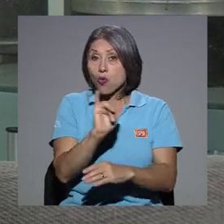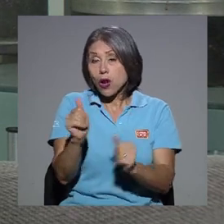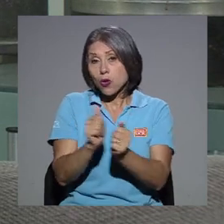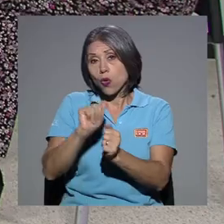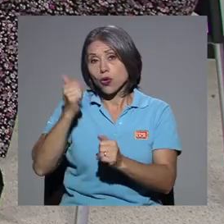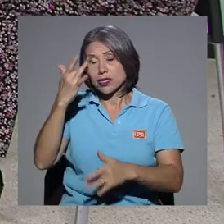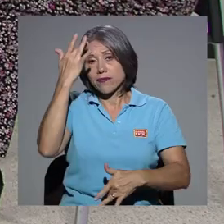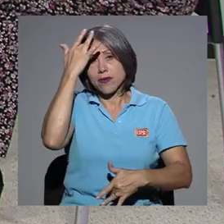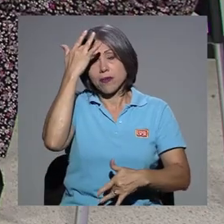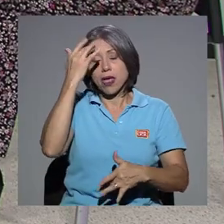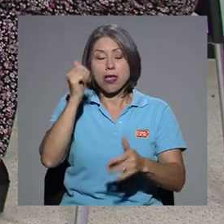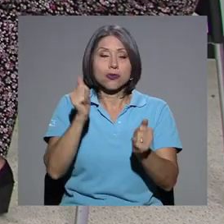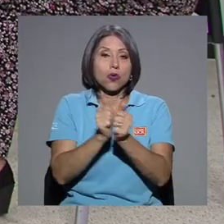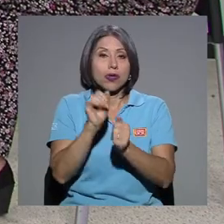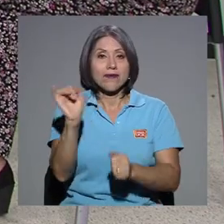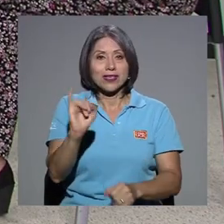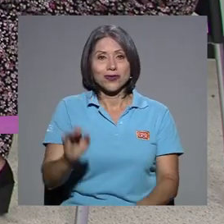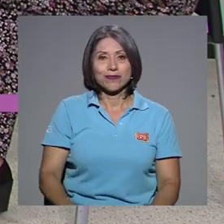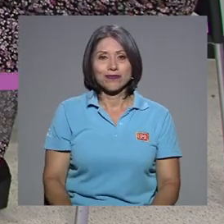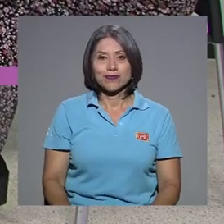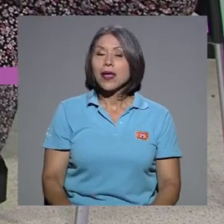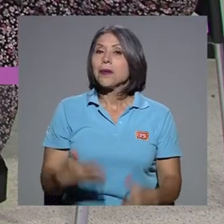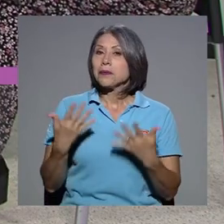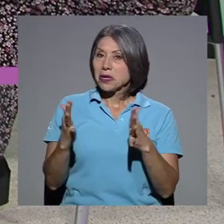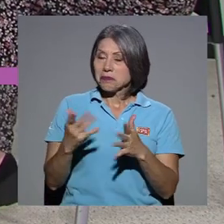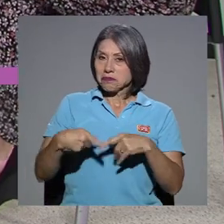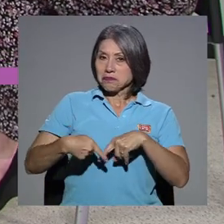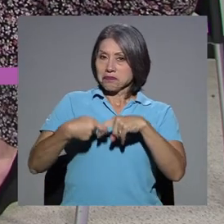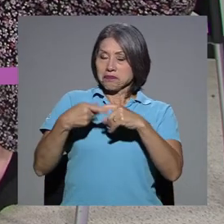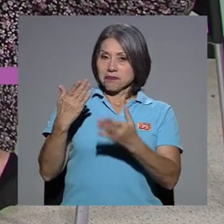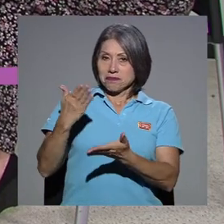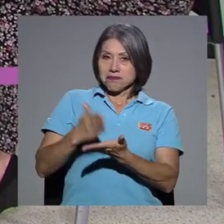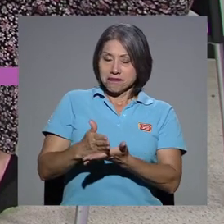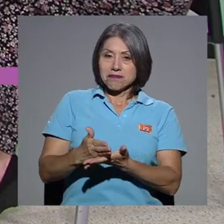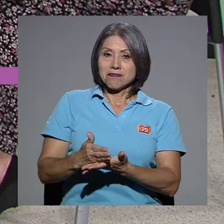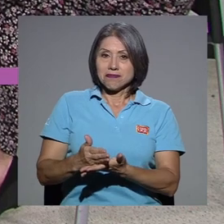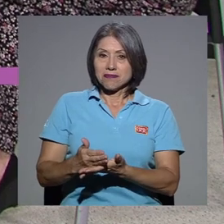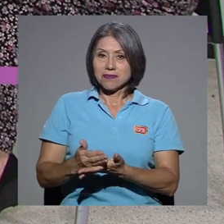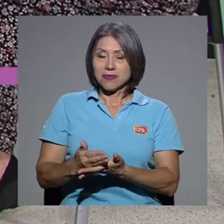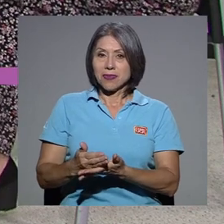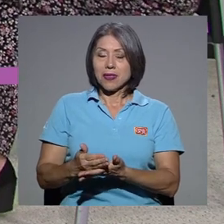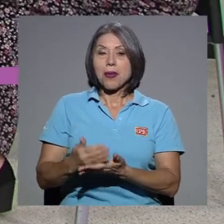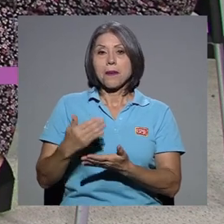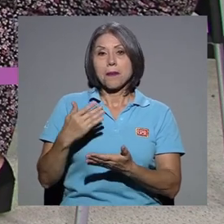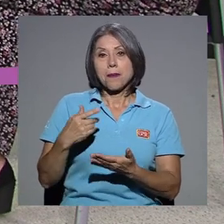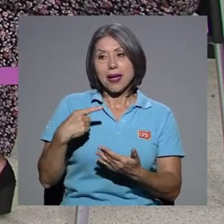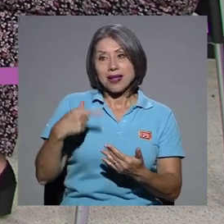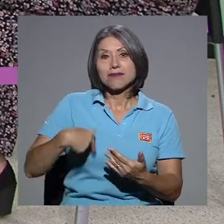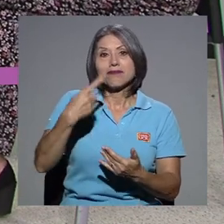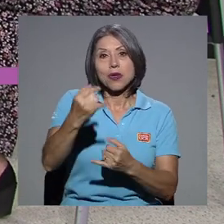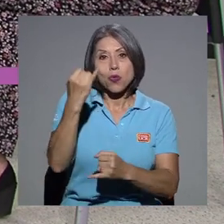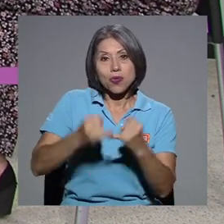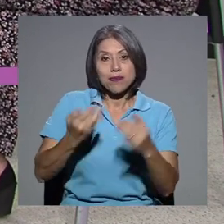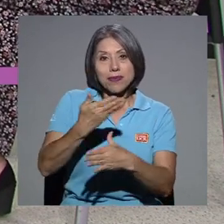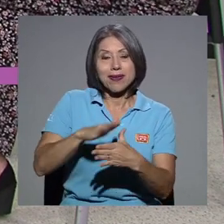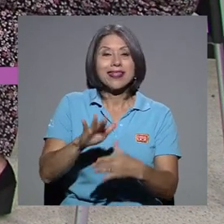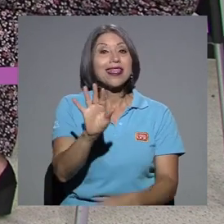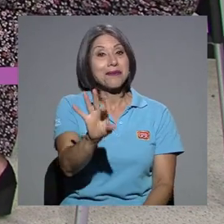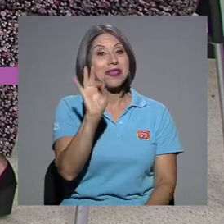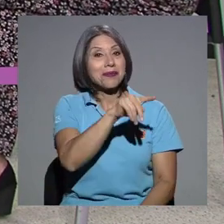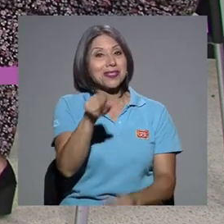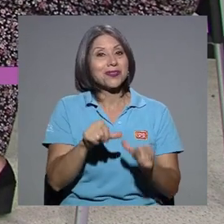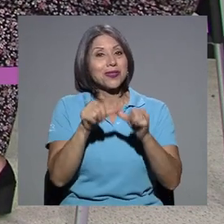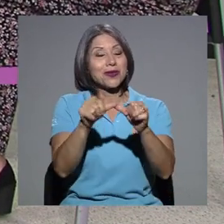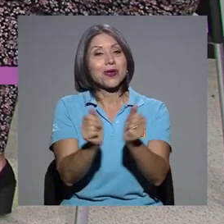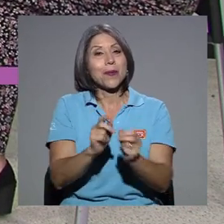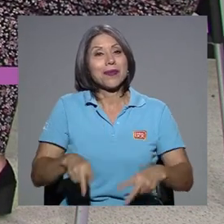de infecciones. Ok, bueno, vamos a hacer una pausa en nuestra conversación para ir, bueno, ya a nuestro último segmento. Los invitamos a que continúen con Vivir